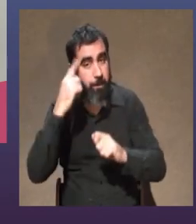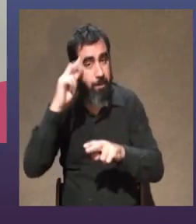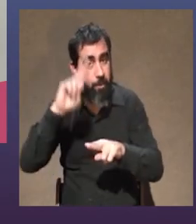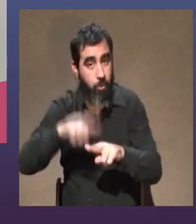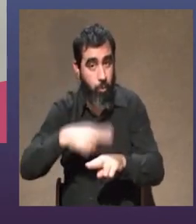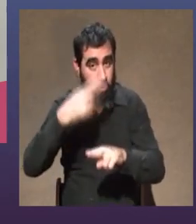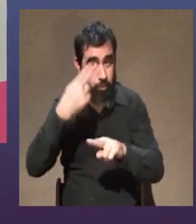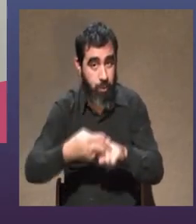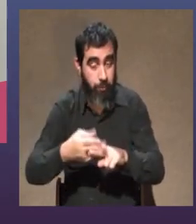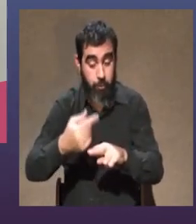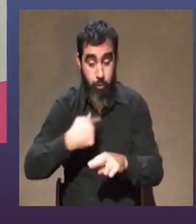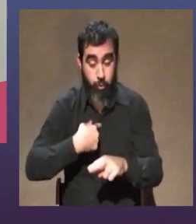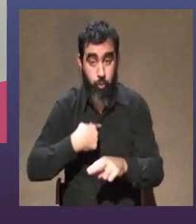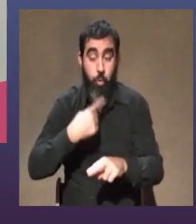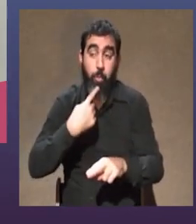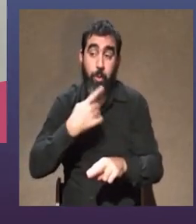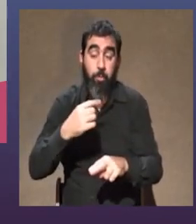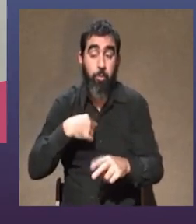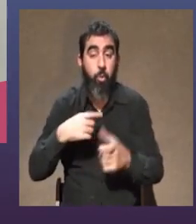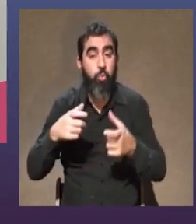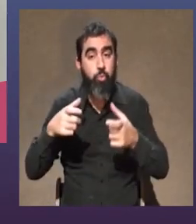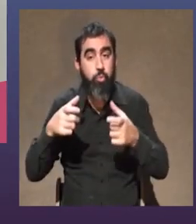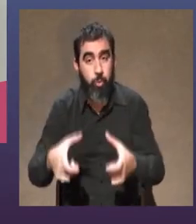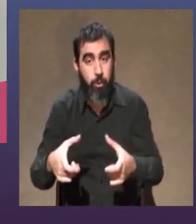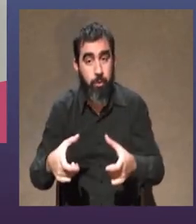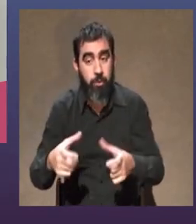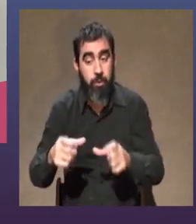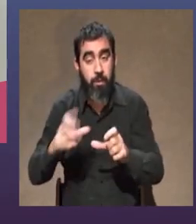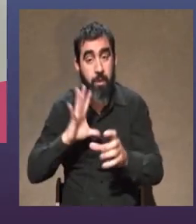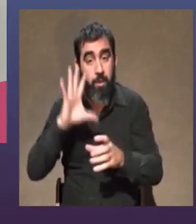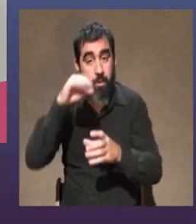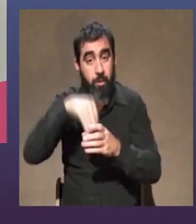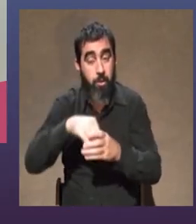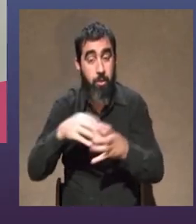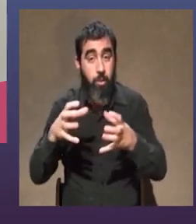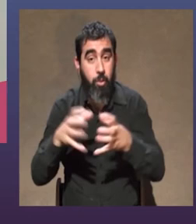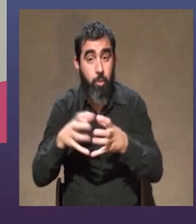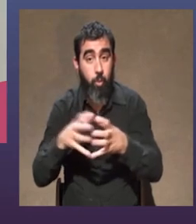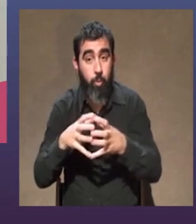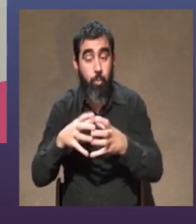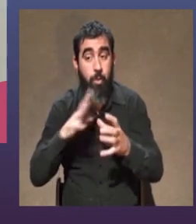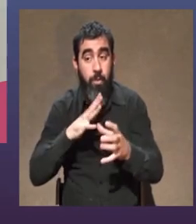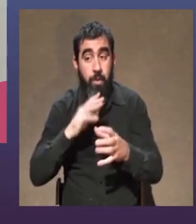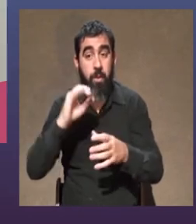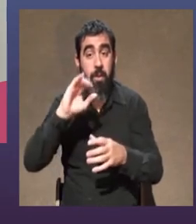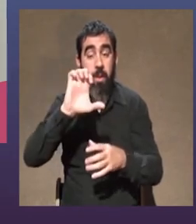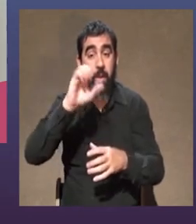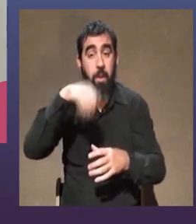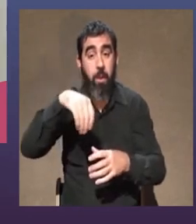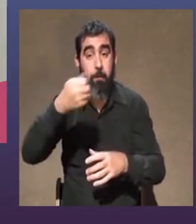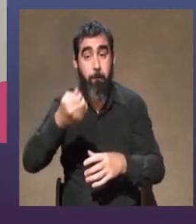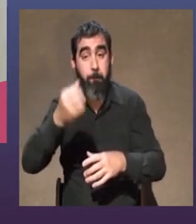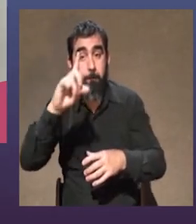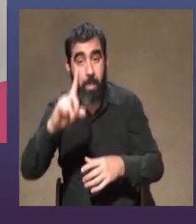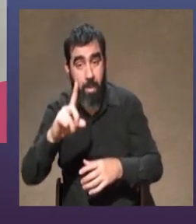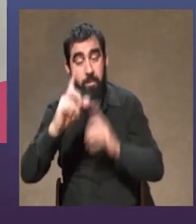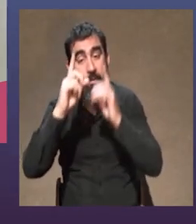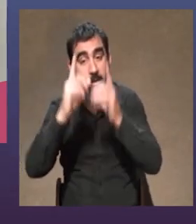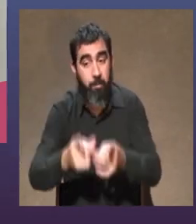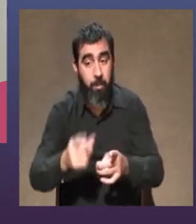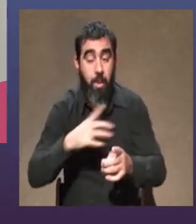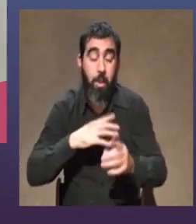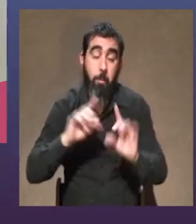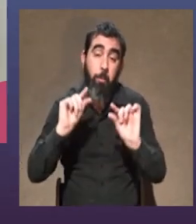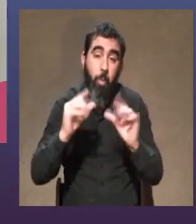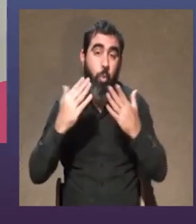en mi caso la suerte de formar parte de la plantilla de la EMAD o sea eso me genera cierta